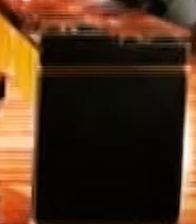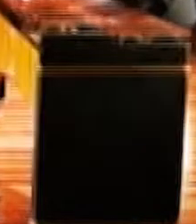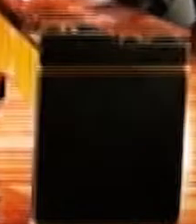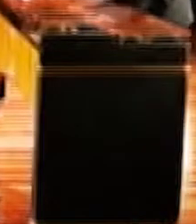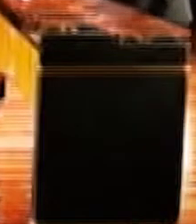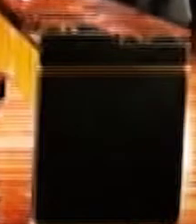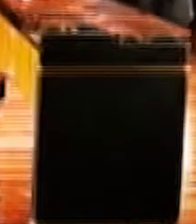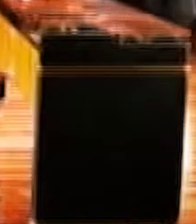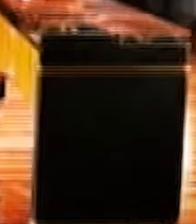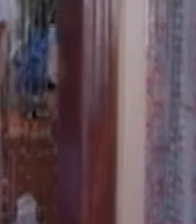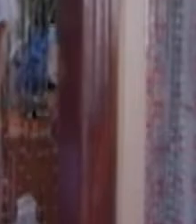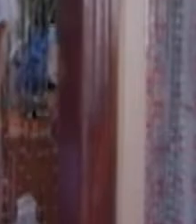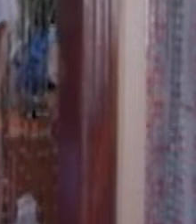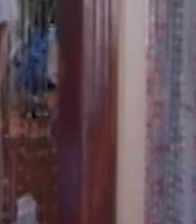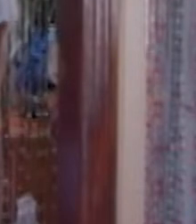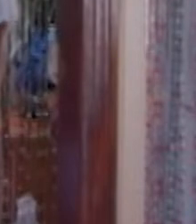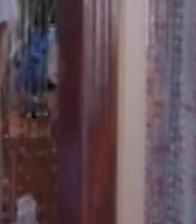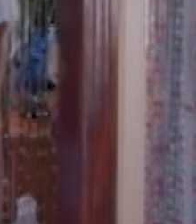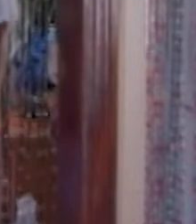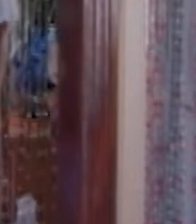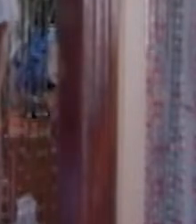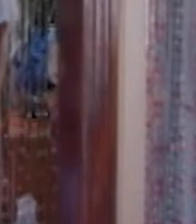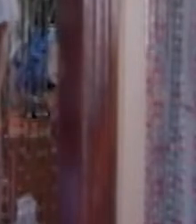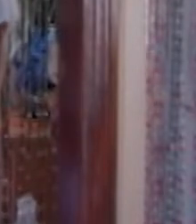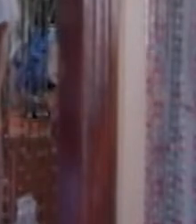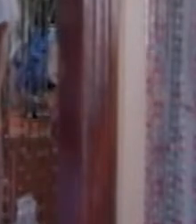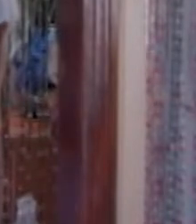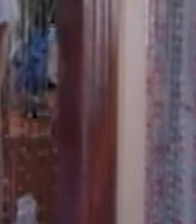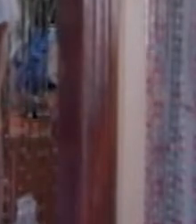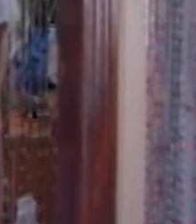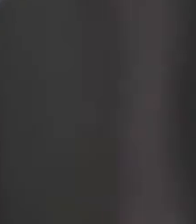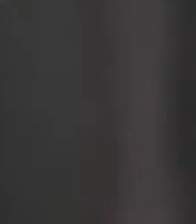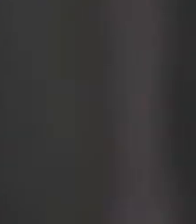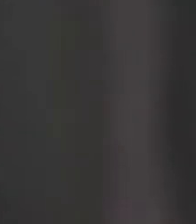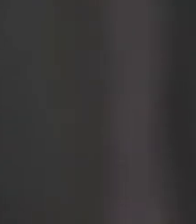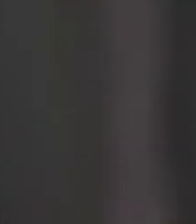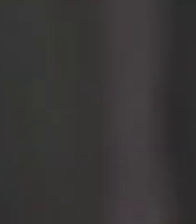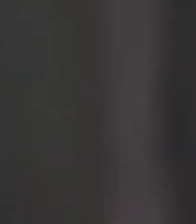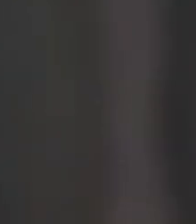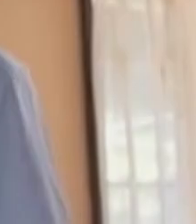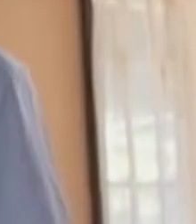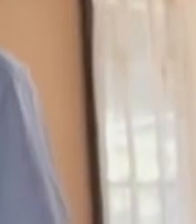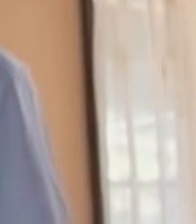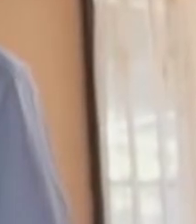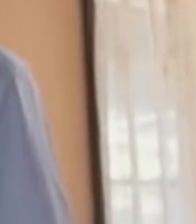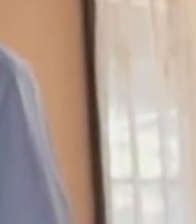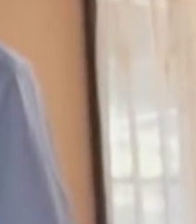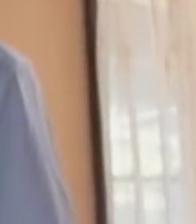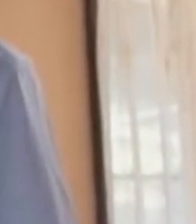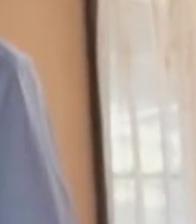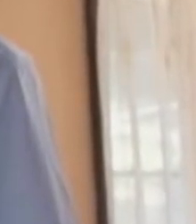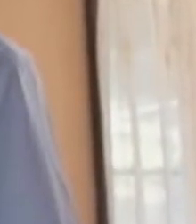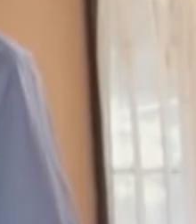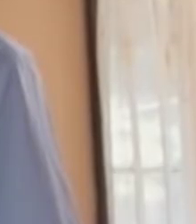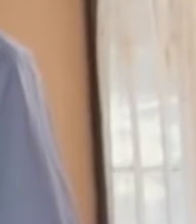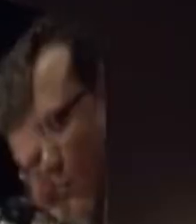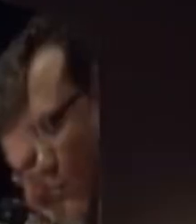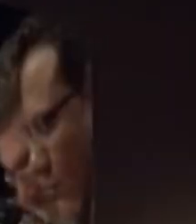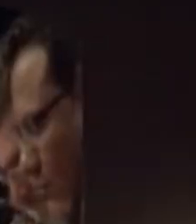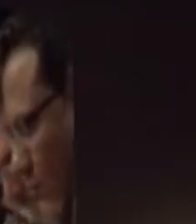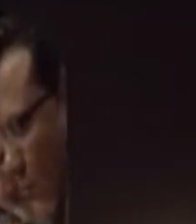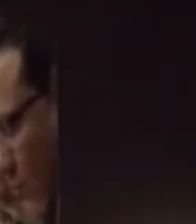mañana Y 7 y 30 de la noche Veremos como Nuestros creadores Audiovisuales Nos muestran Diferentes géneros